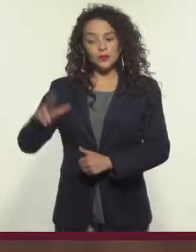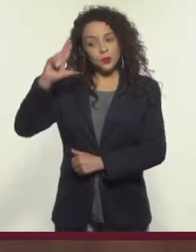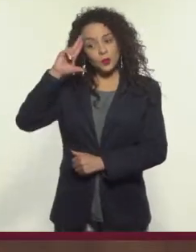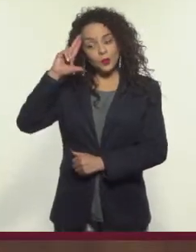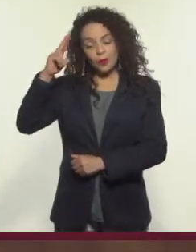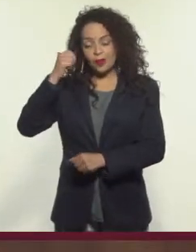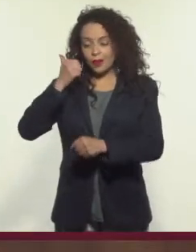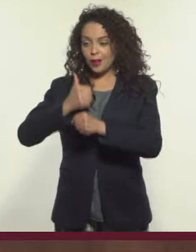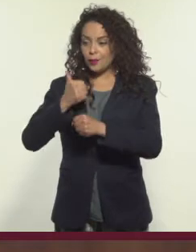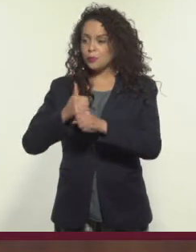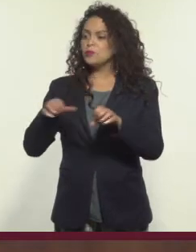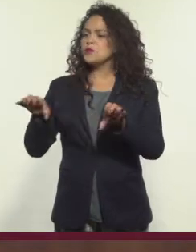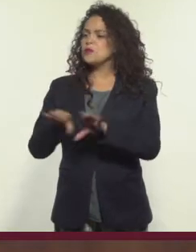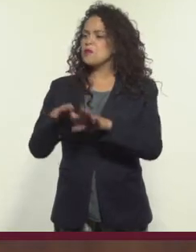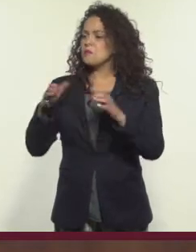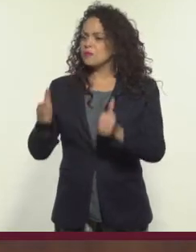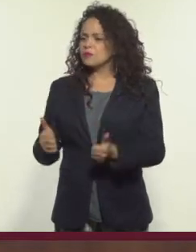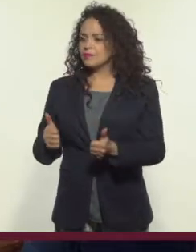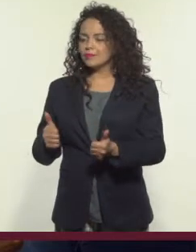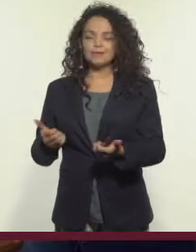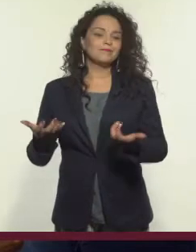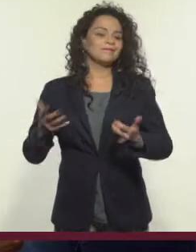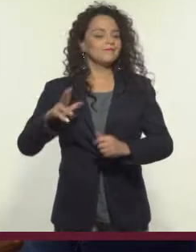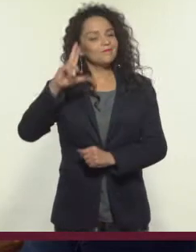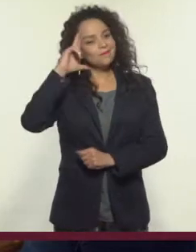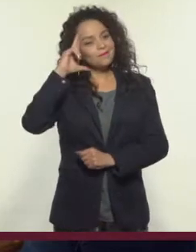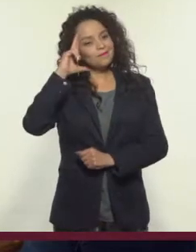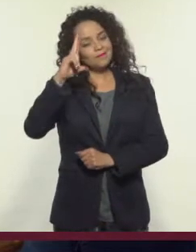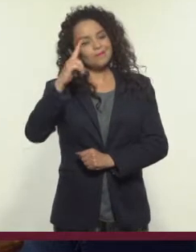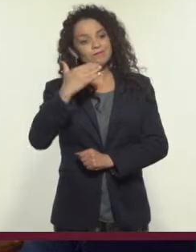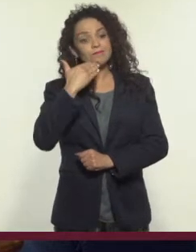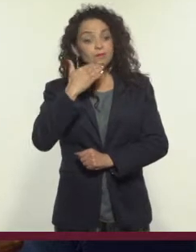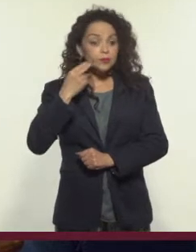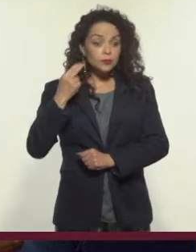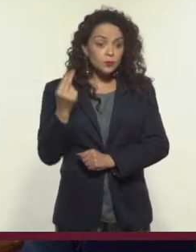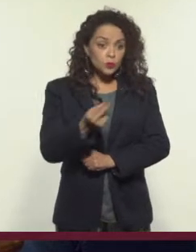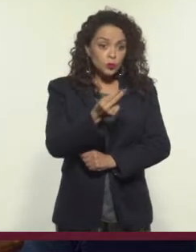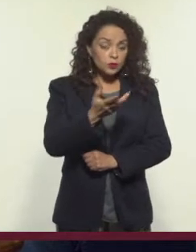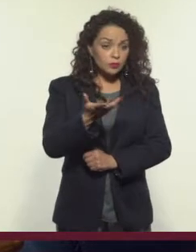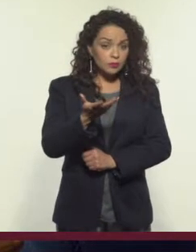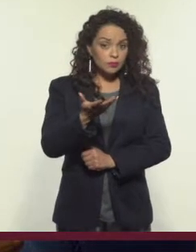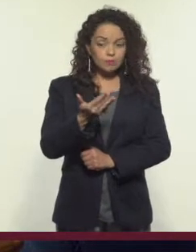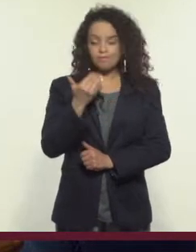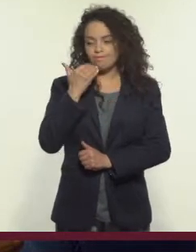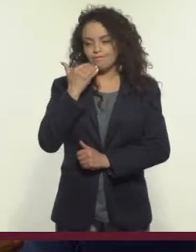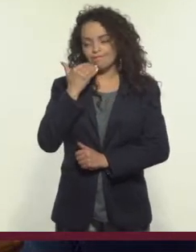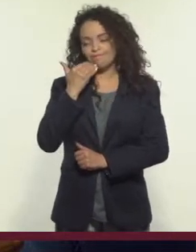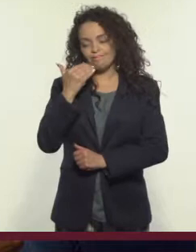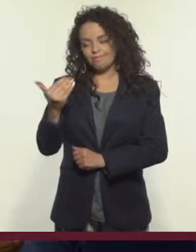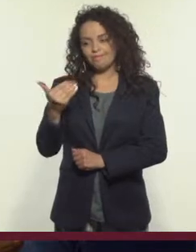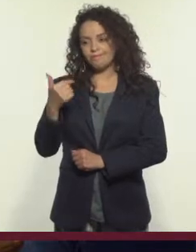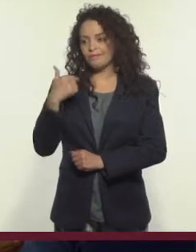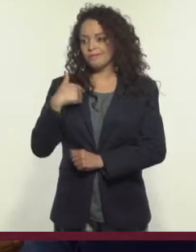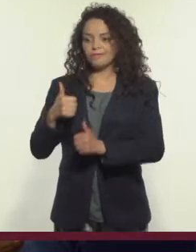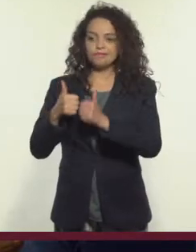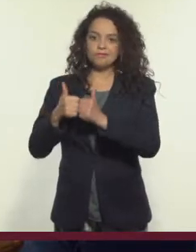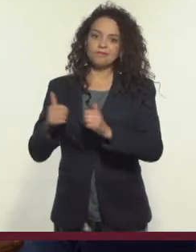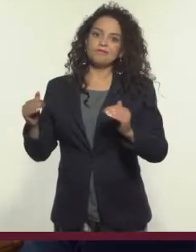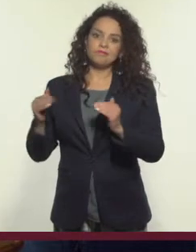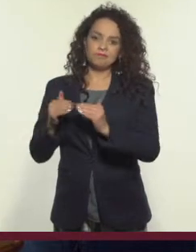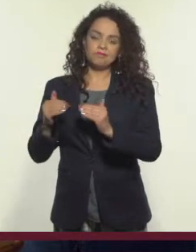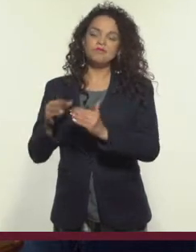Hola, abuelito. ¿Cómo estás? Hola, hija. ¿Bien? ¿Y ustedes? Bien, abuelito. Aquí,